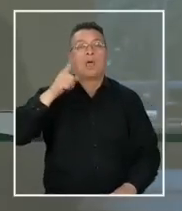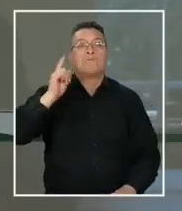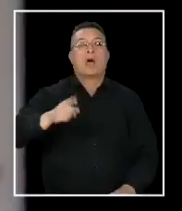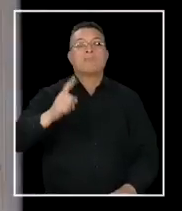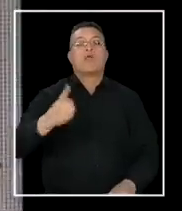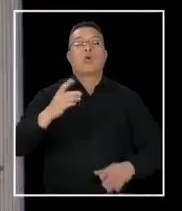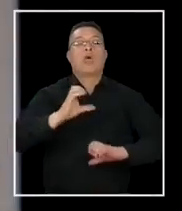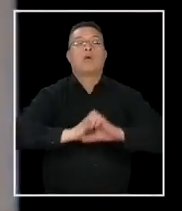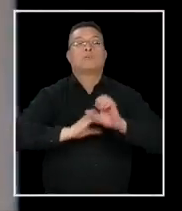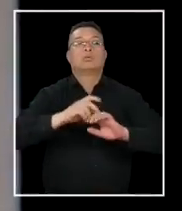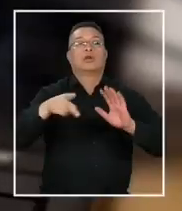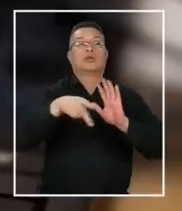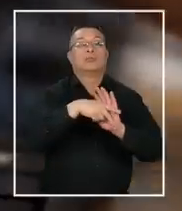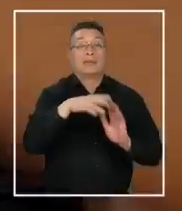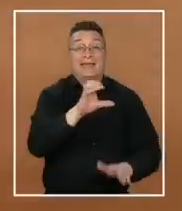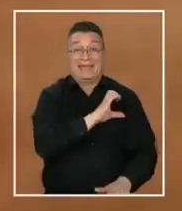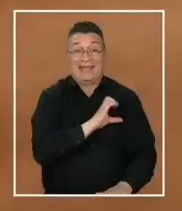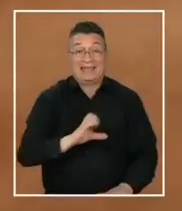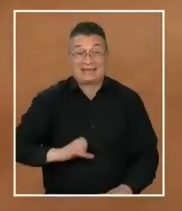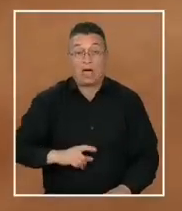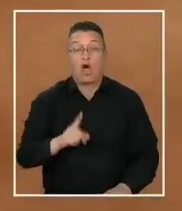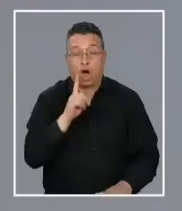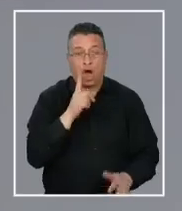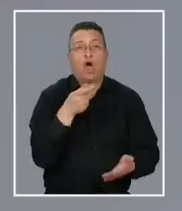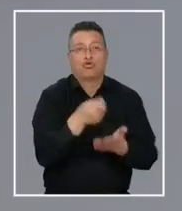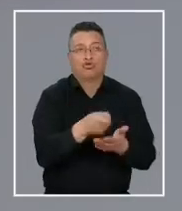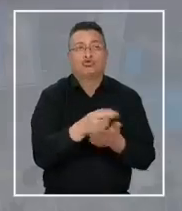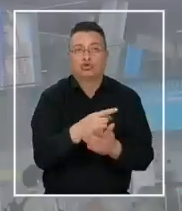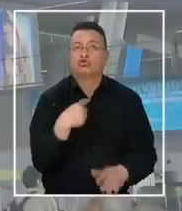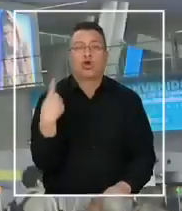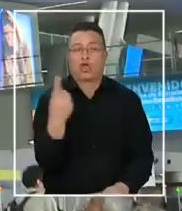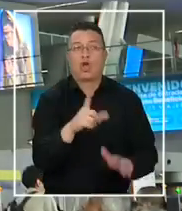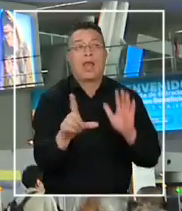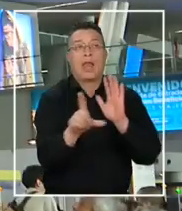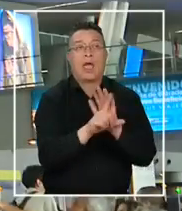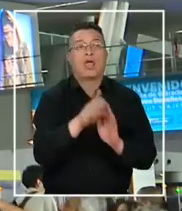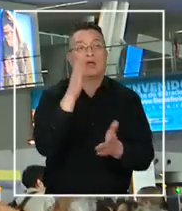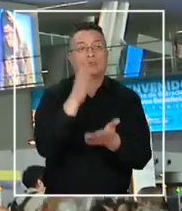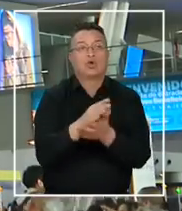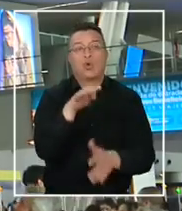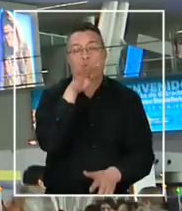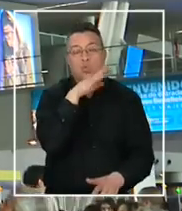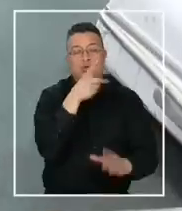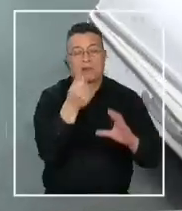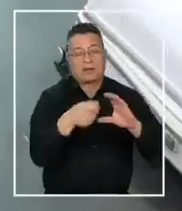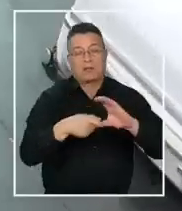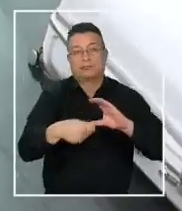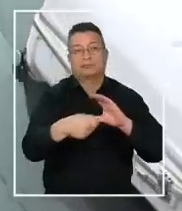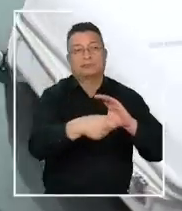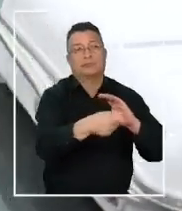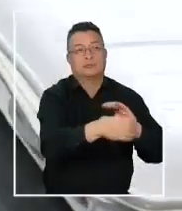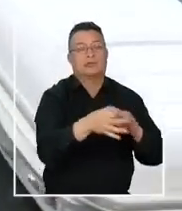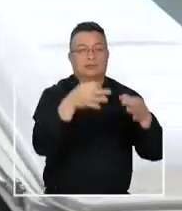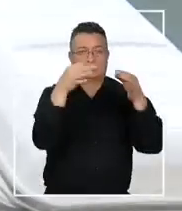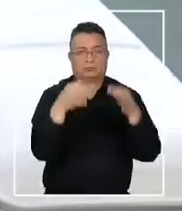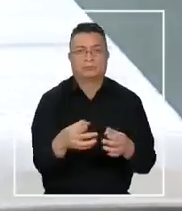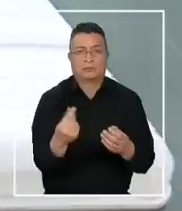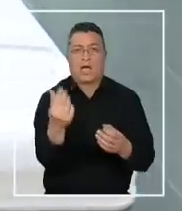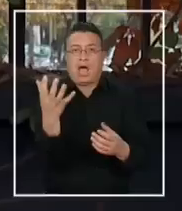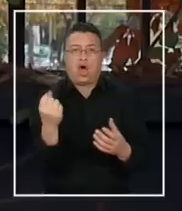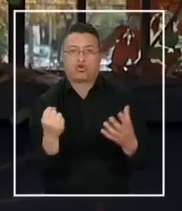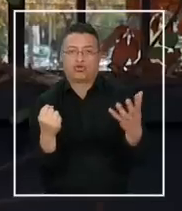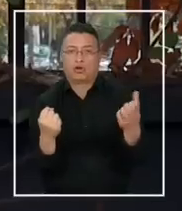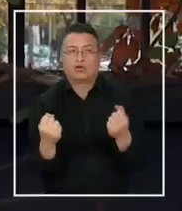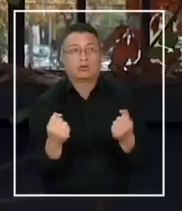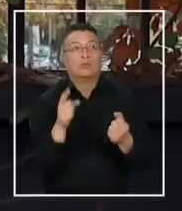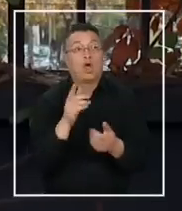normativa vigente. Todo el aparataje estatal realiza este tipo de compras y la ley obliga a usar los recursos públicos de manera eficiente. Si hay